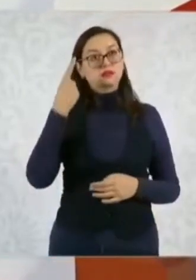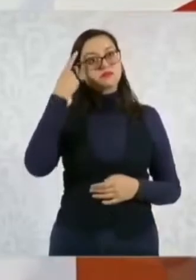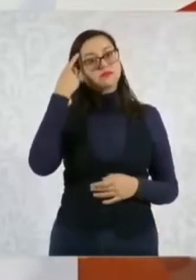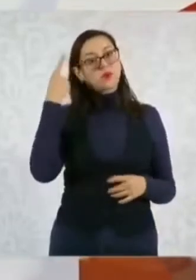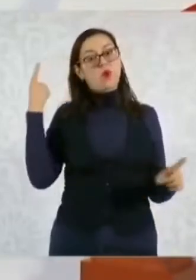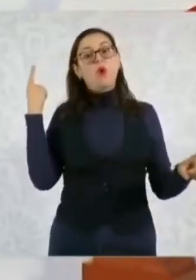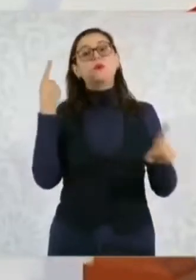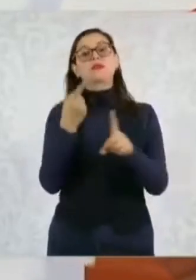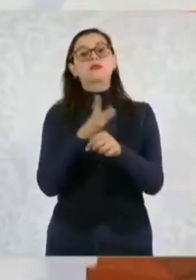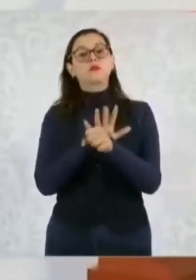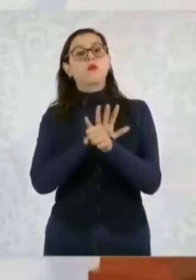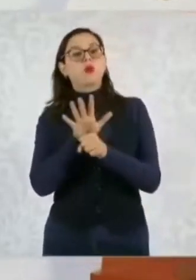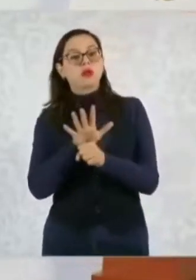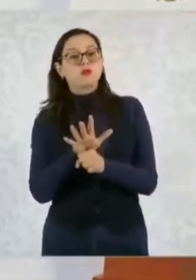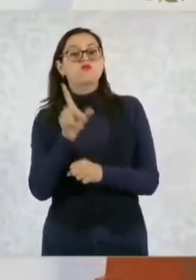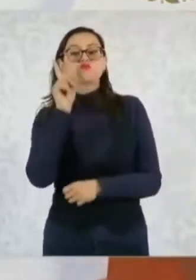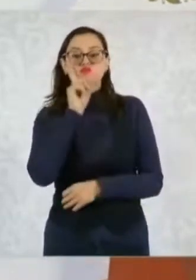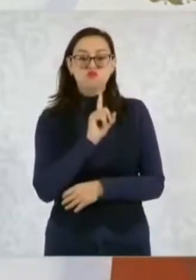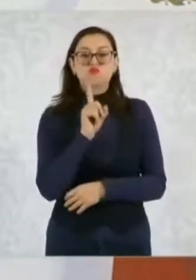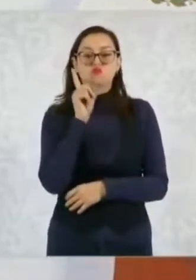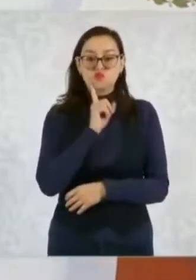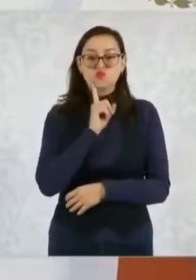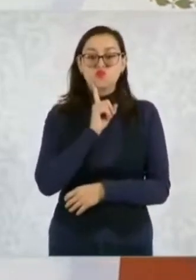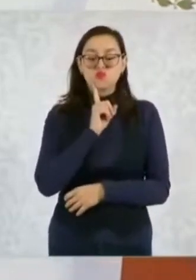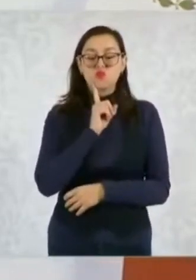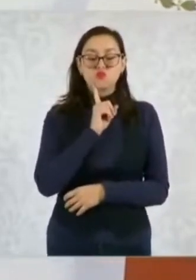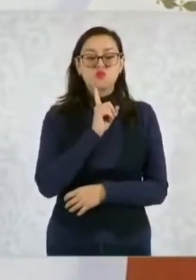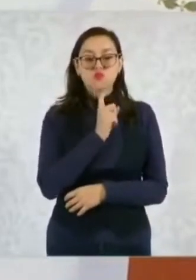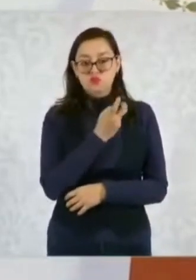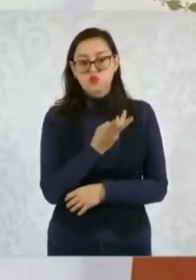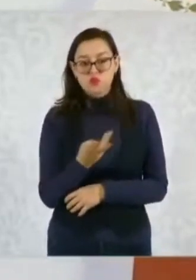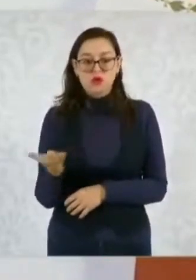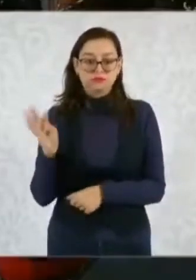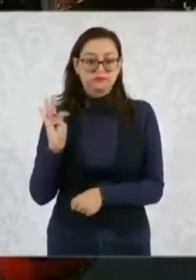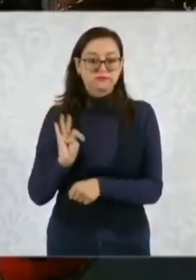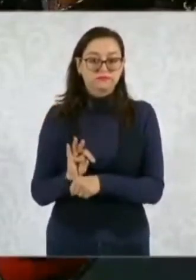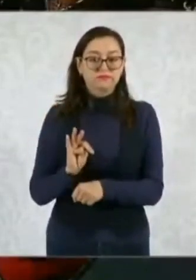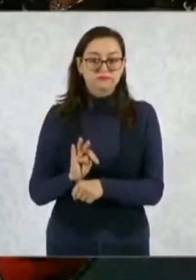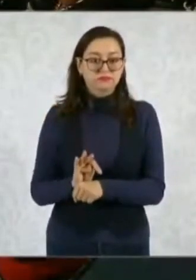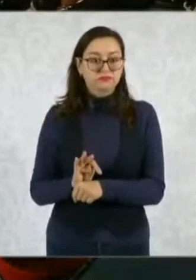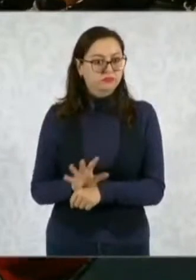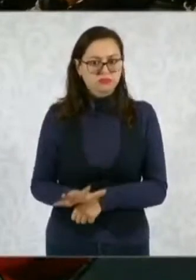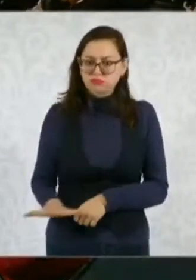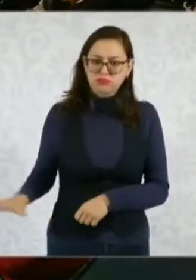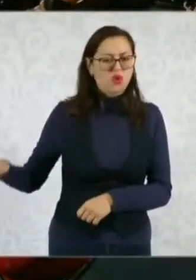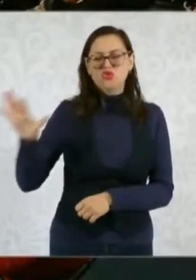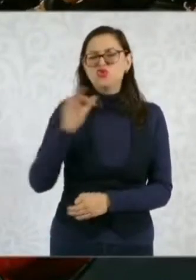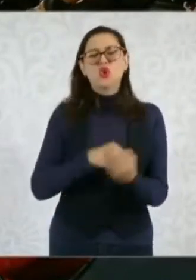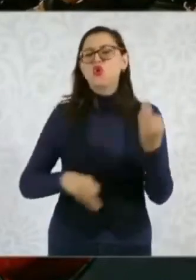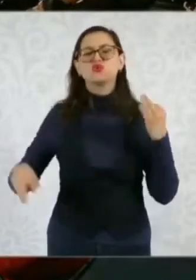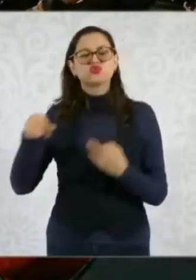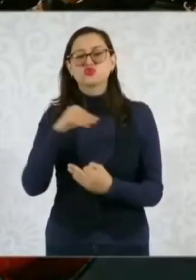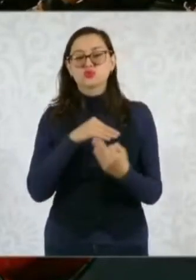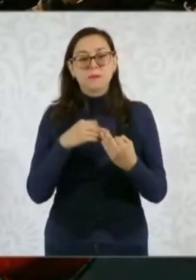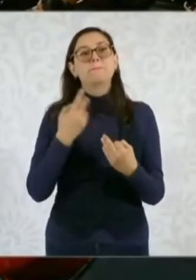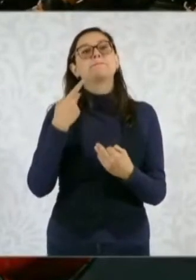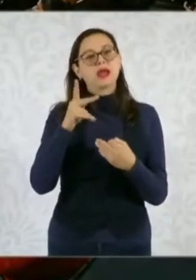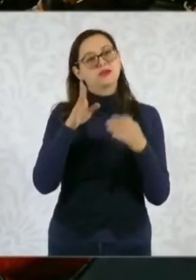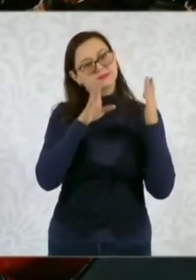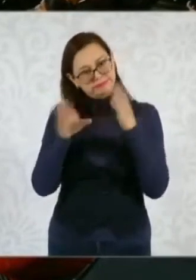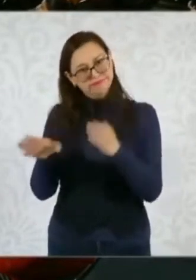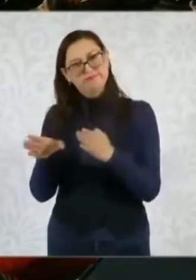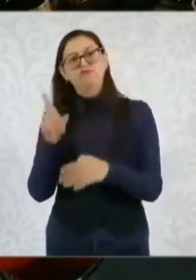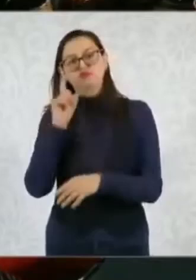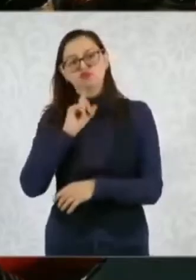como digo, es que las mujeres en México estemos protegidas, el pueblo y particularmente las